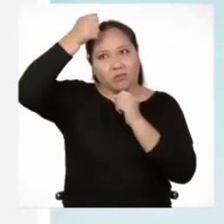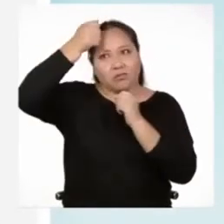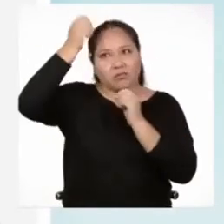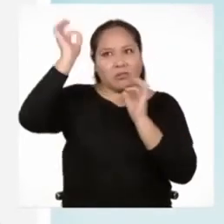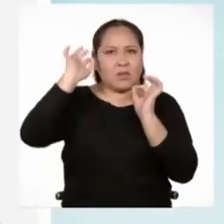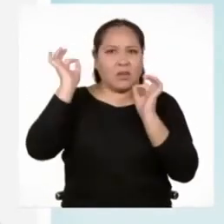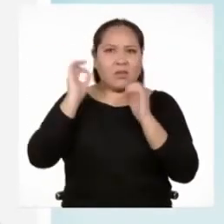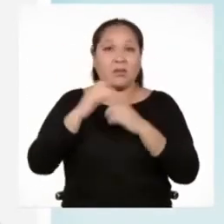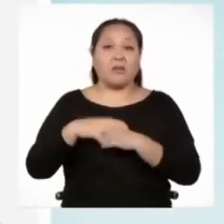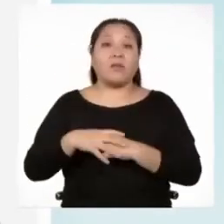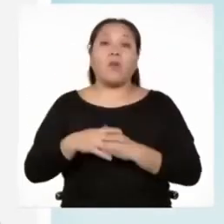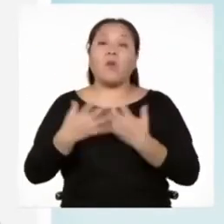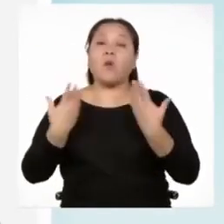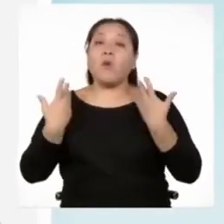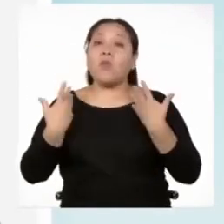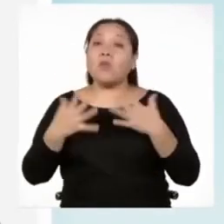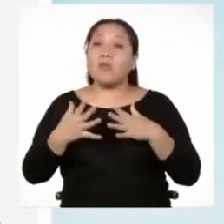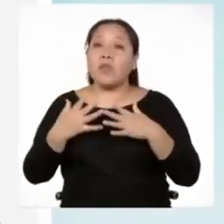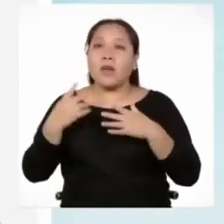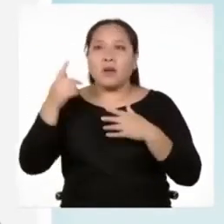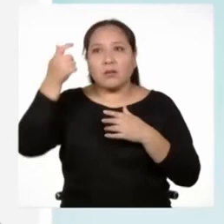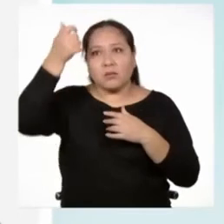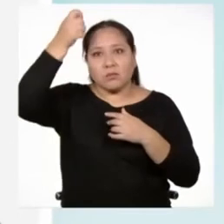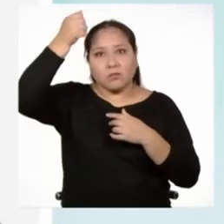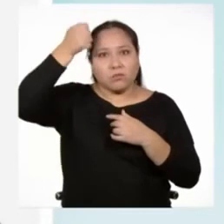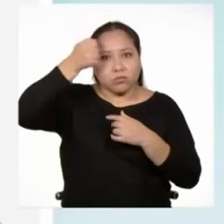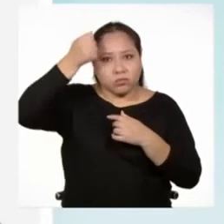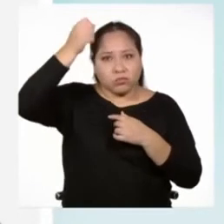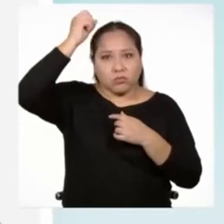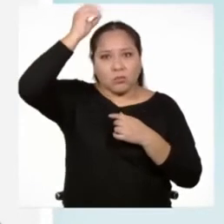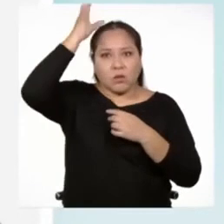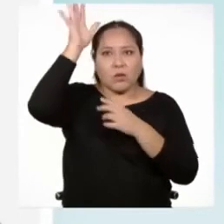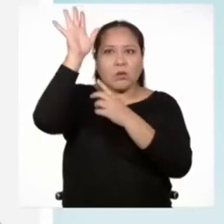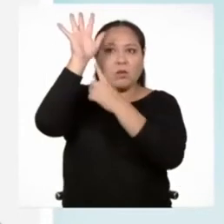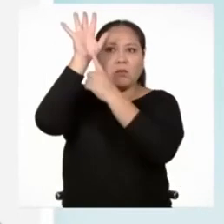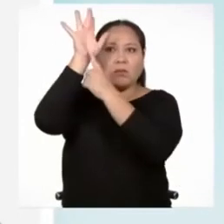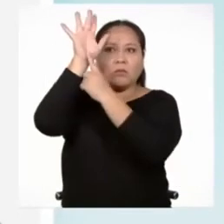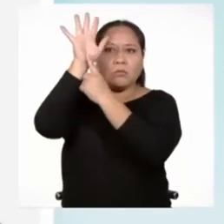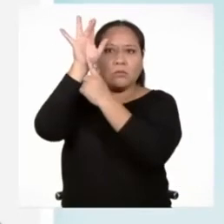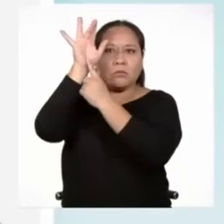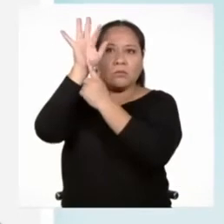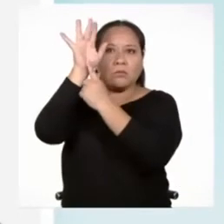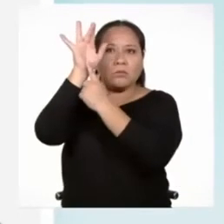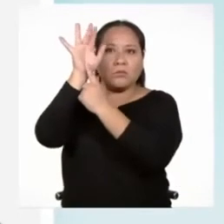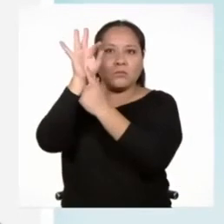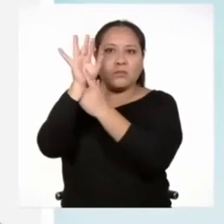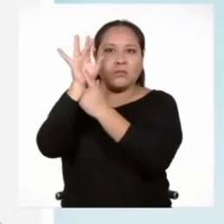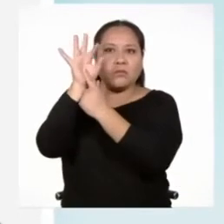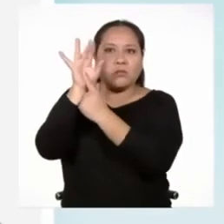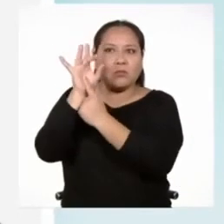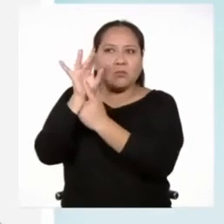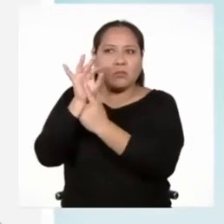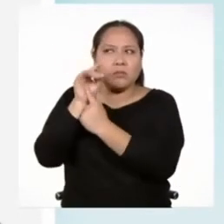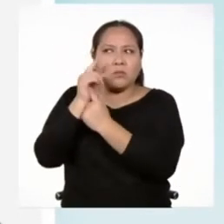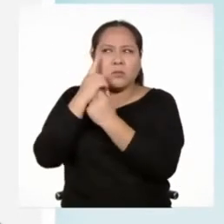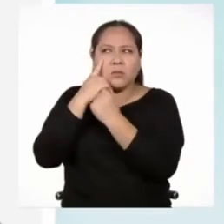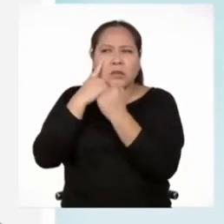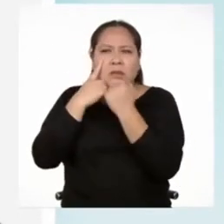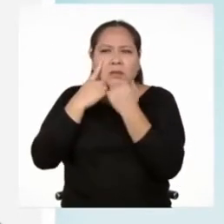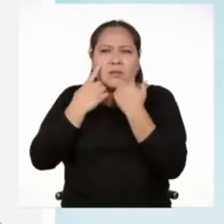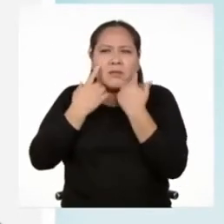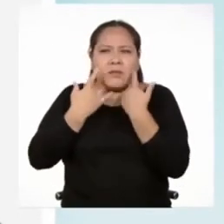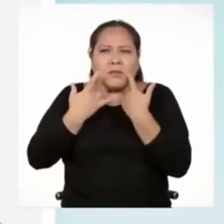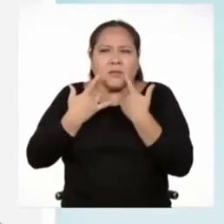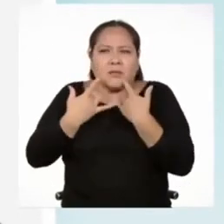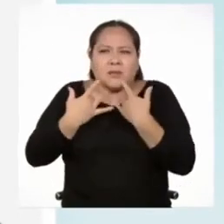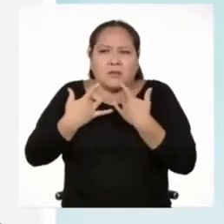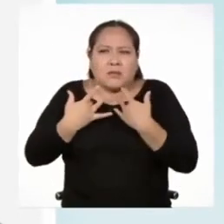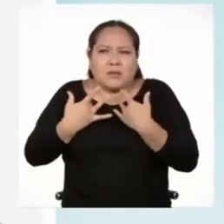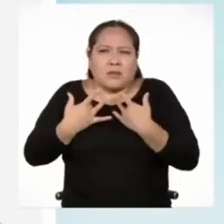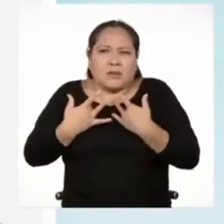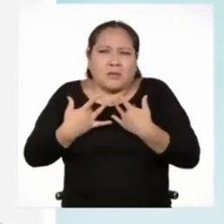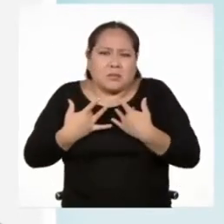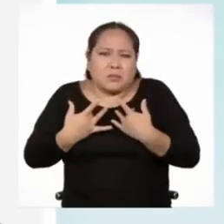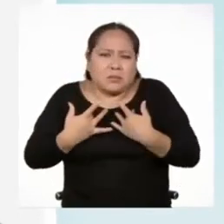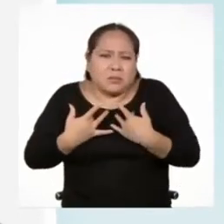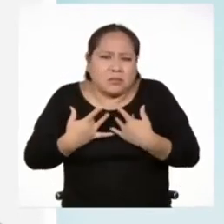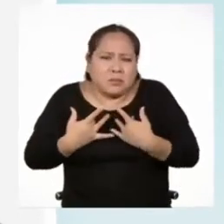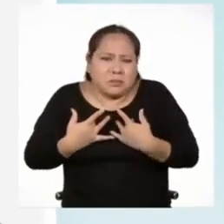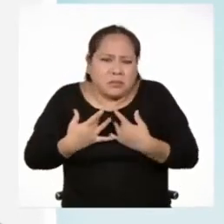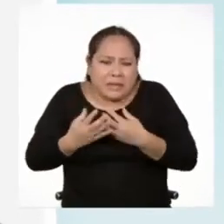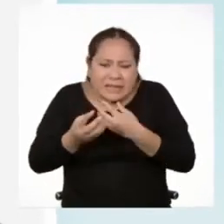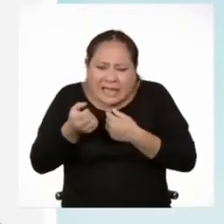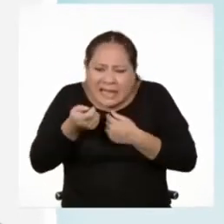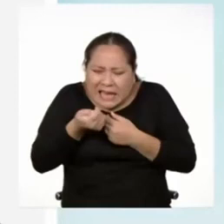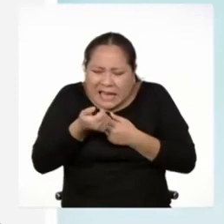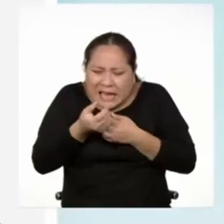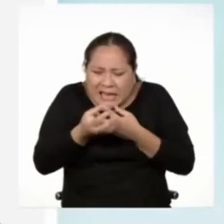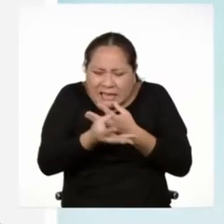Sin embargo, conforme se va consumiendo, podemos observar que se va poniendo más triste hasta que casi se consume